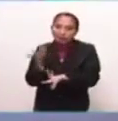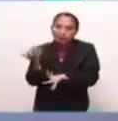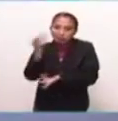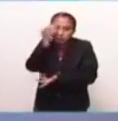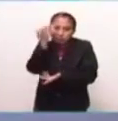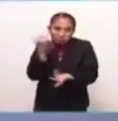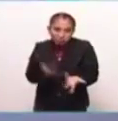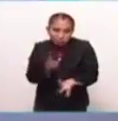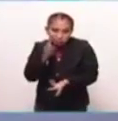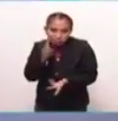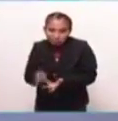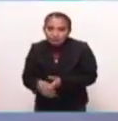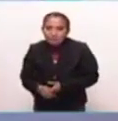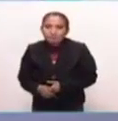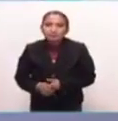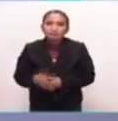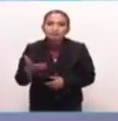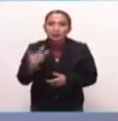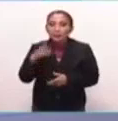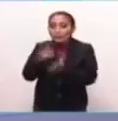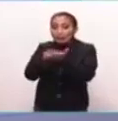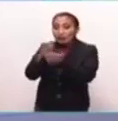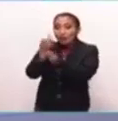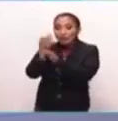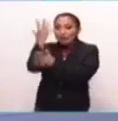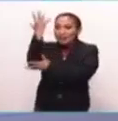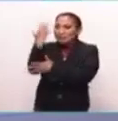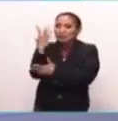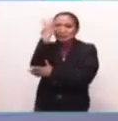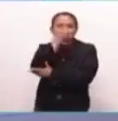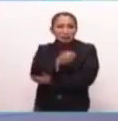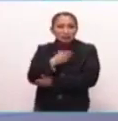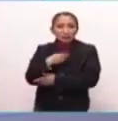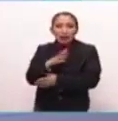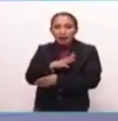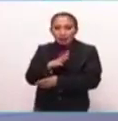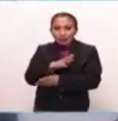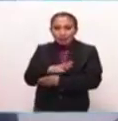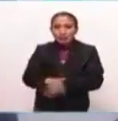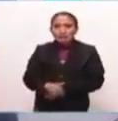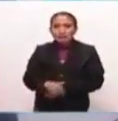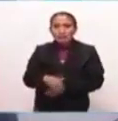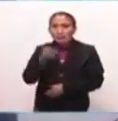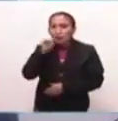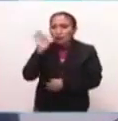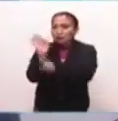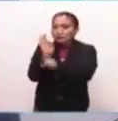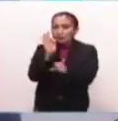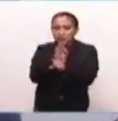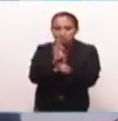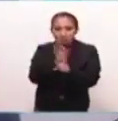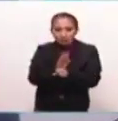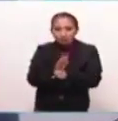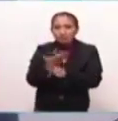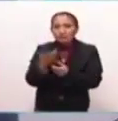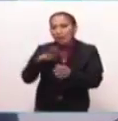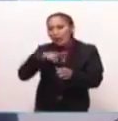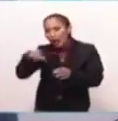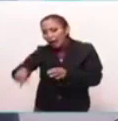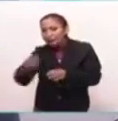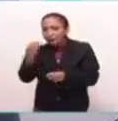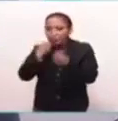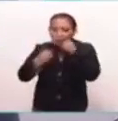seco, está muy verde, está muy agradable, hay policía, abajo hay